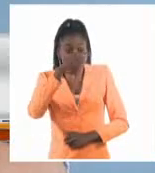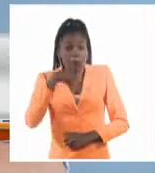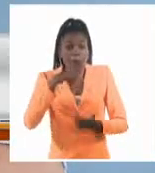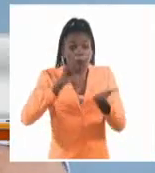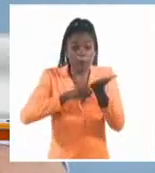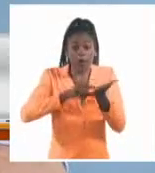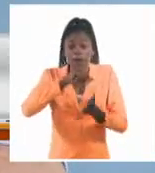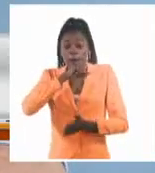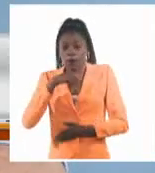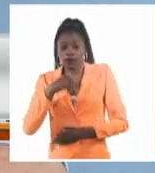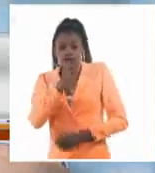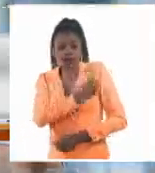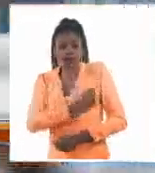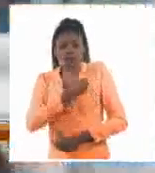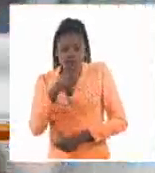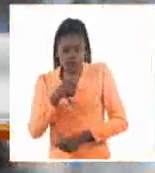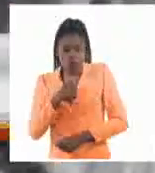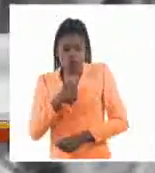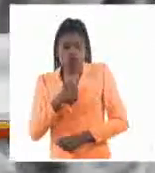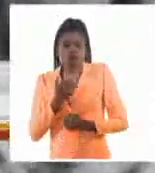fruto de ese amor.